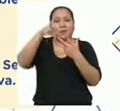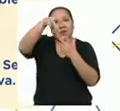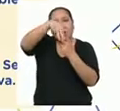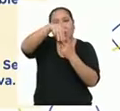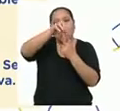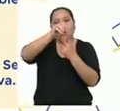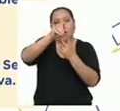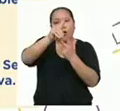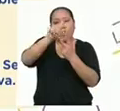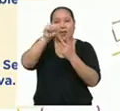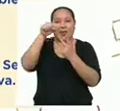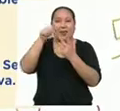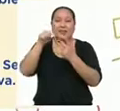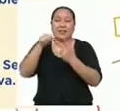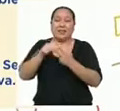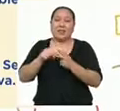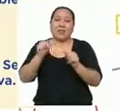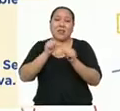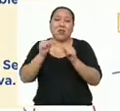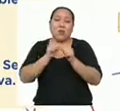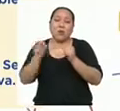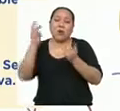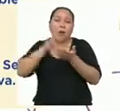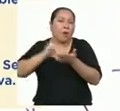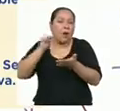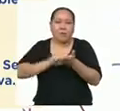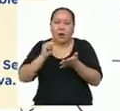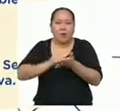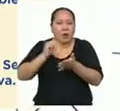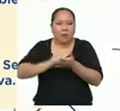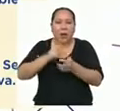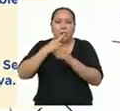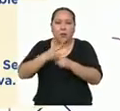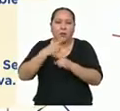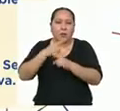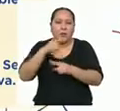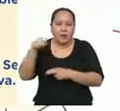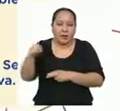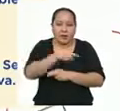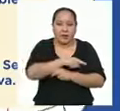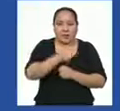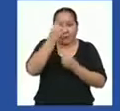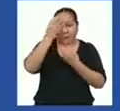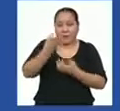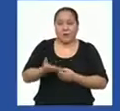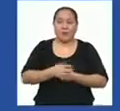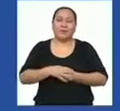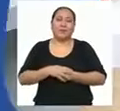la moda, que simplemente es el valor que más se repite en un conjunto de datos.